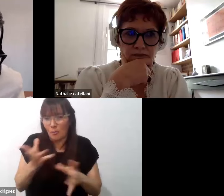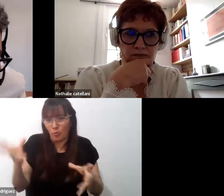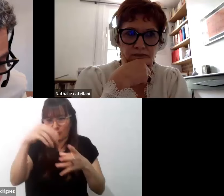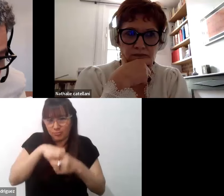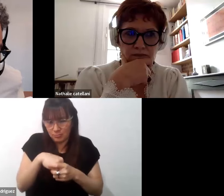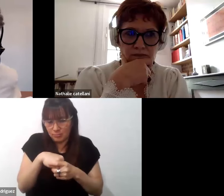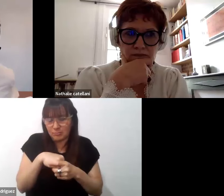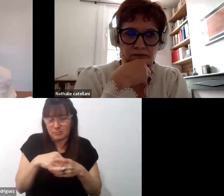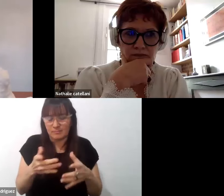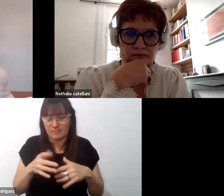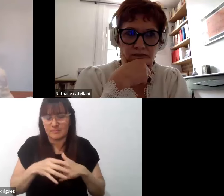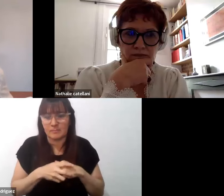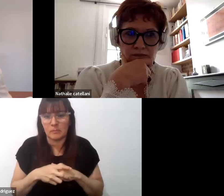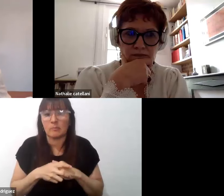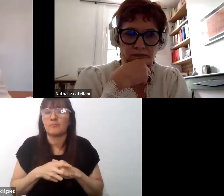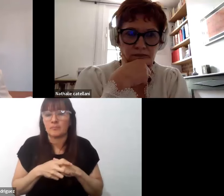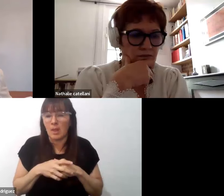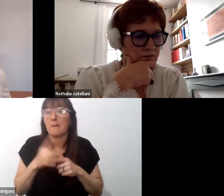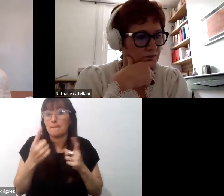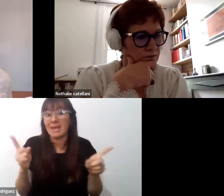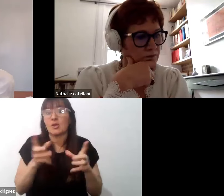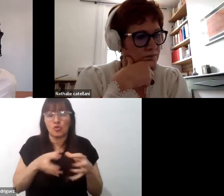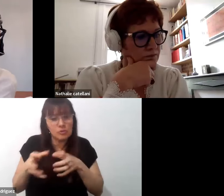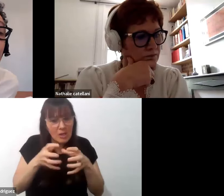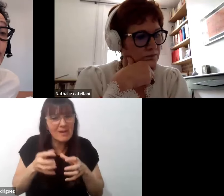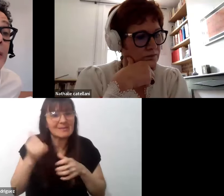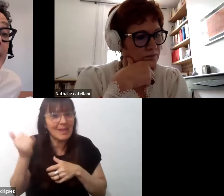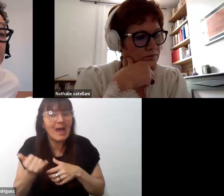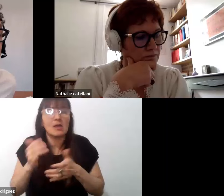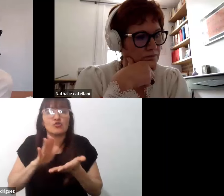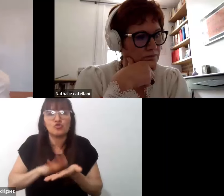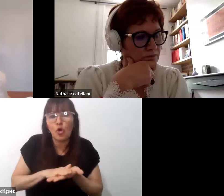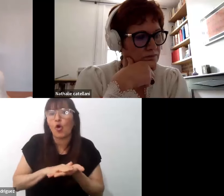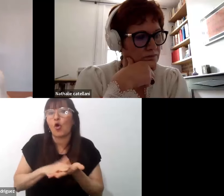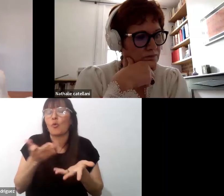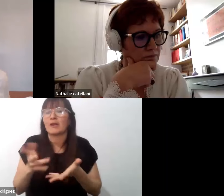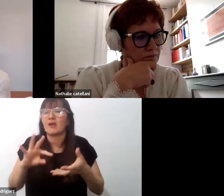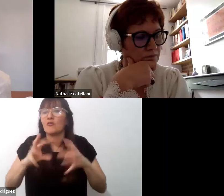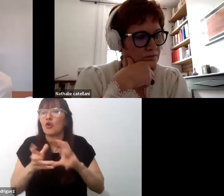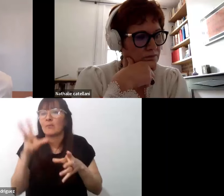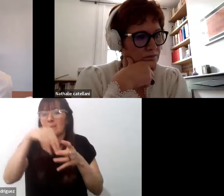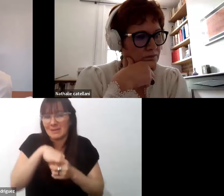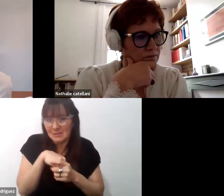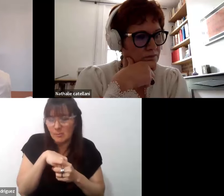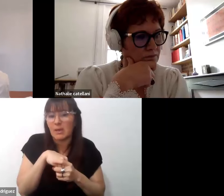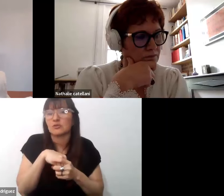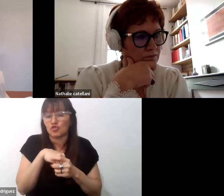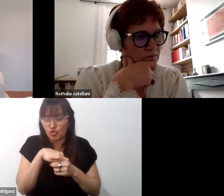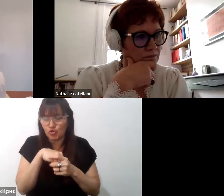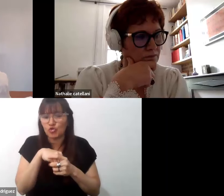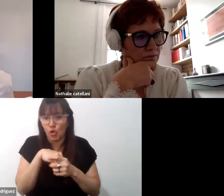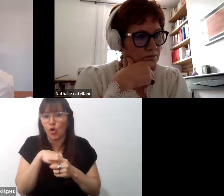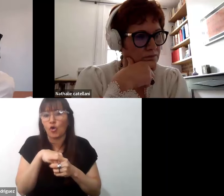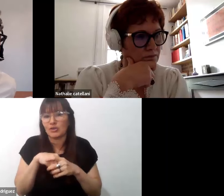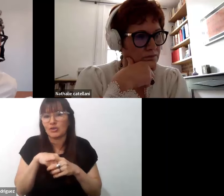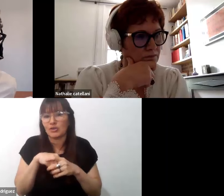ofrecieron al debate acerca de las estructuras de participación, ¿no? en la investigación